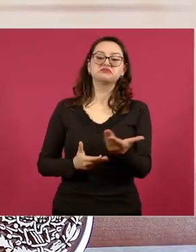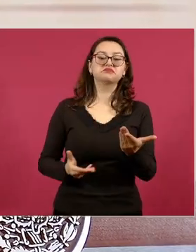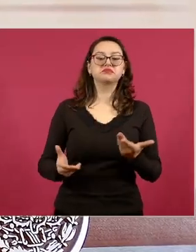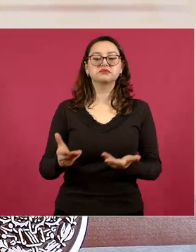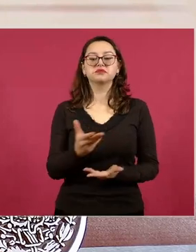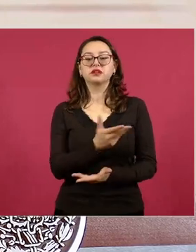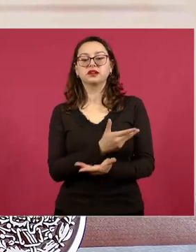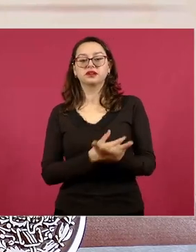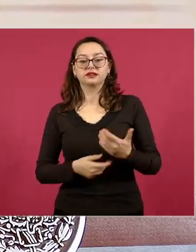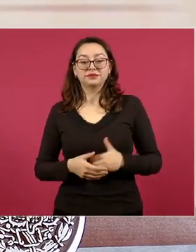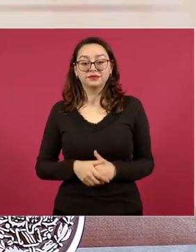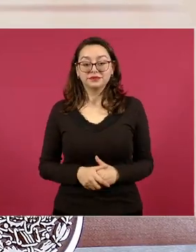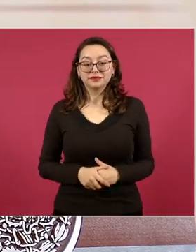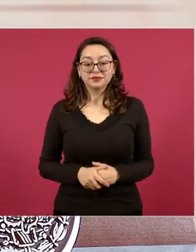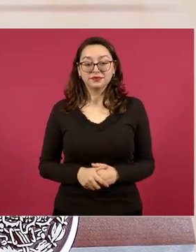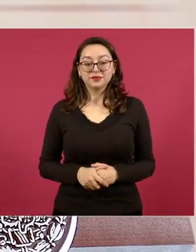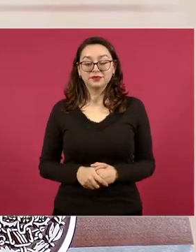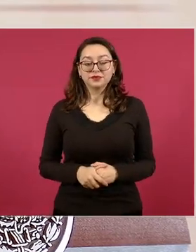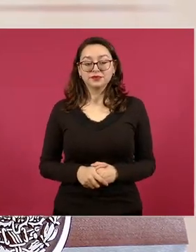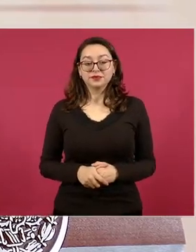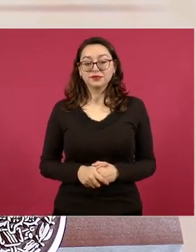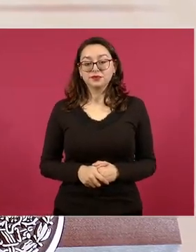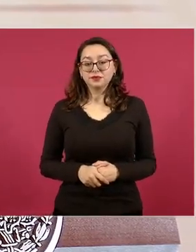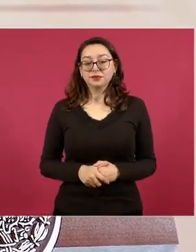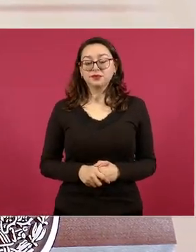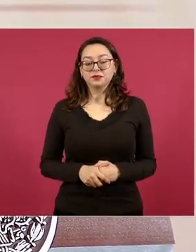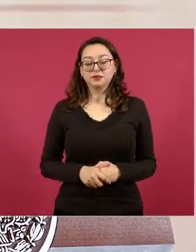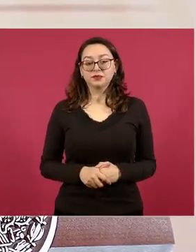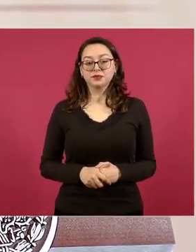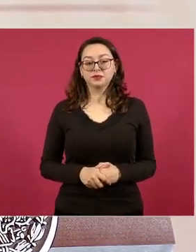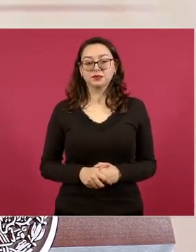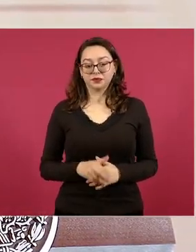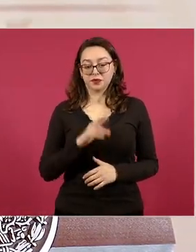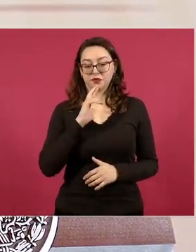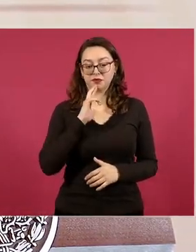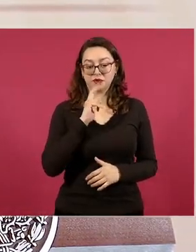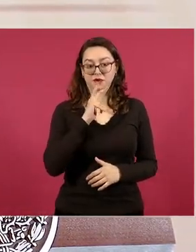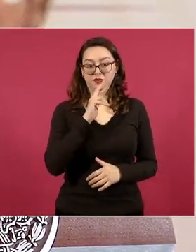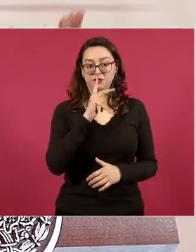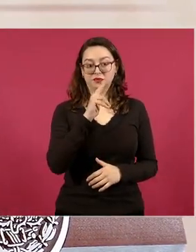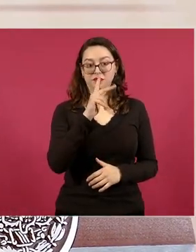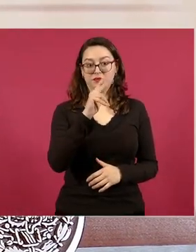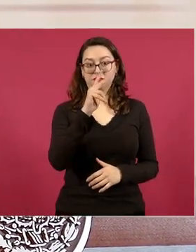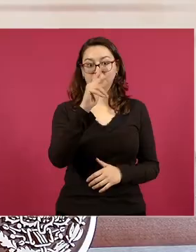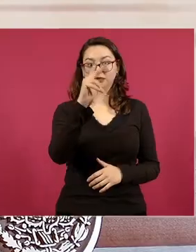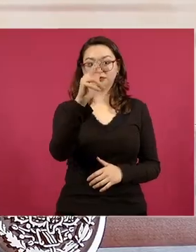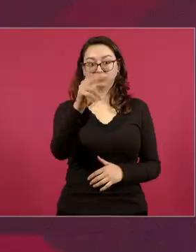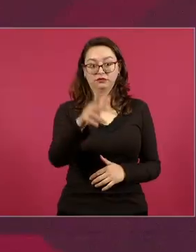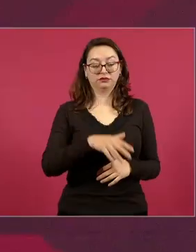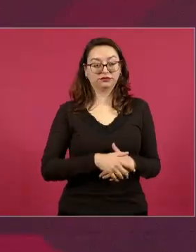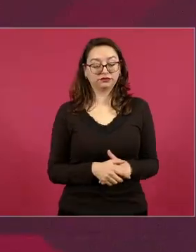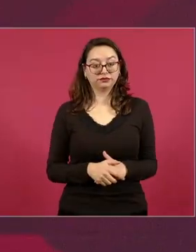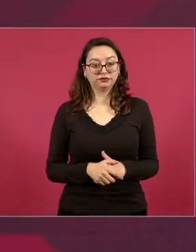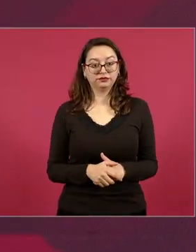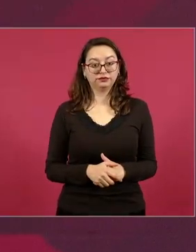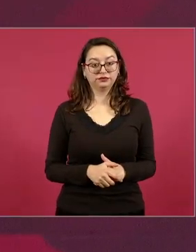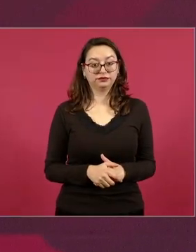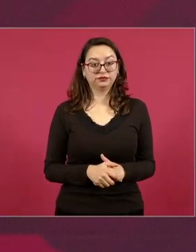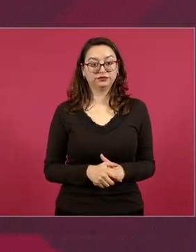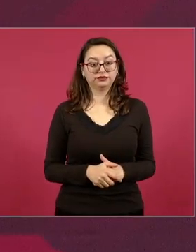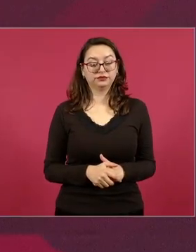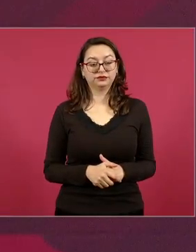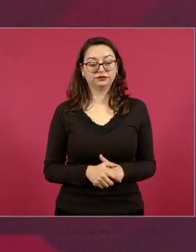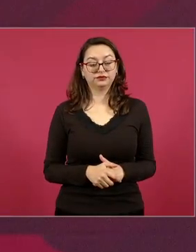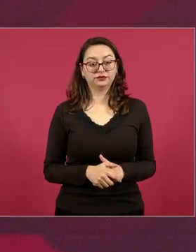ahí vas ascendiendo escalando y de repente también conociste en la